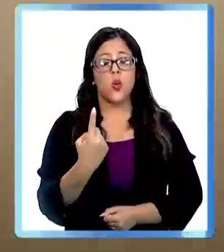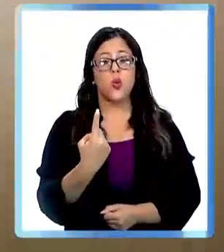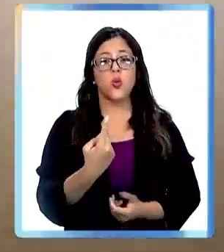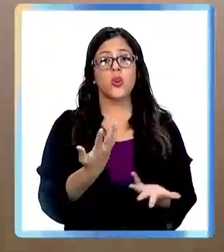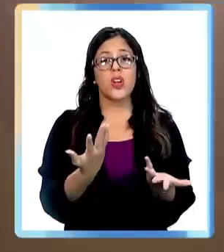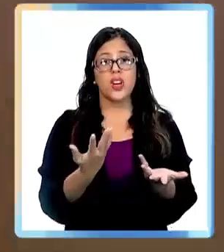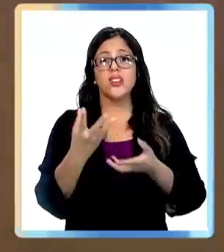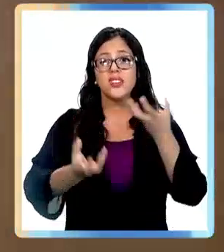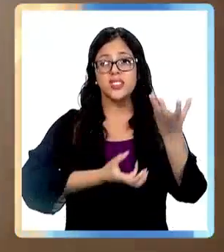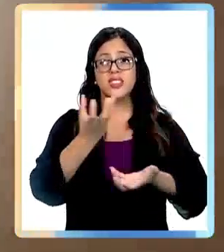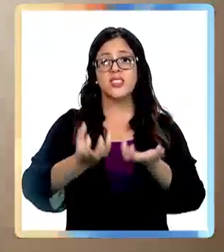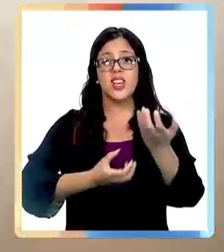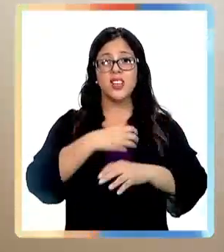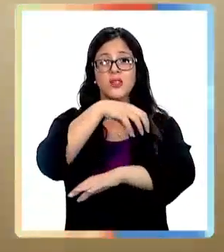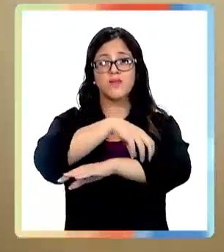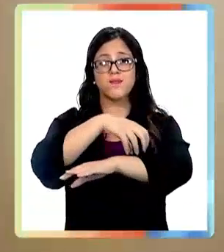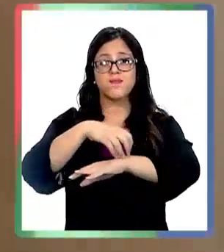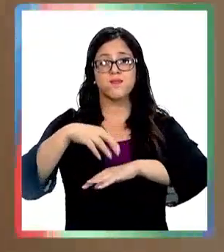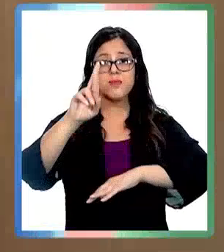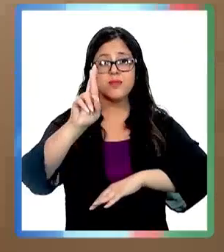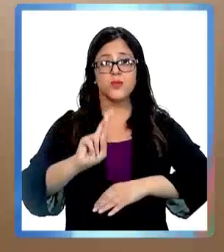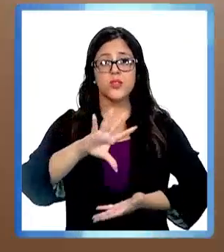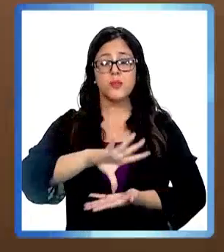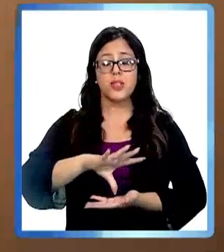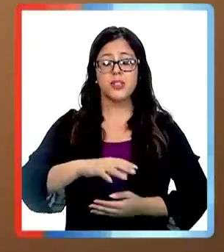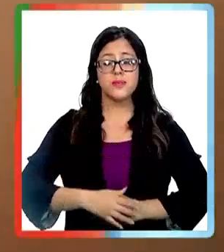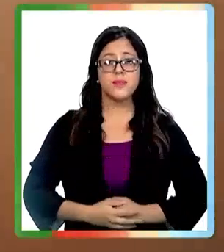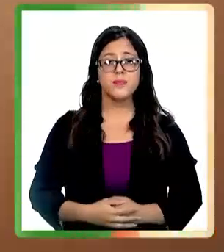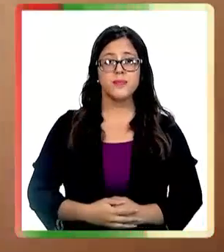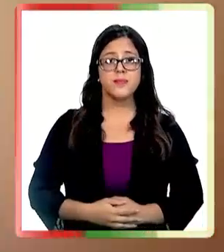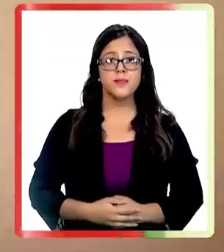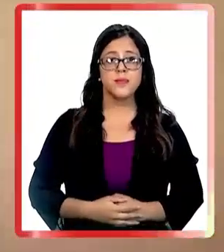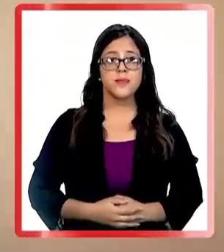301 en distintas zonas del sur del país.